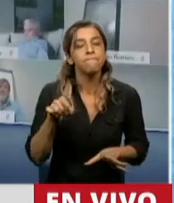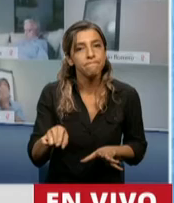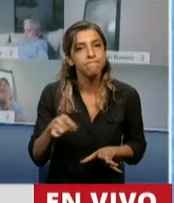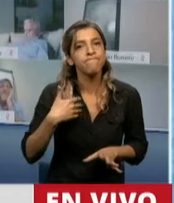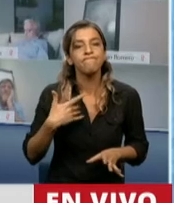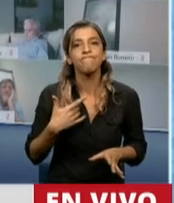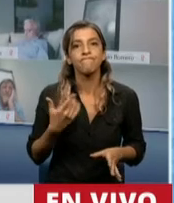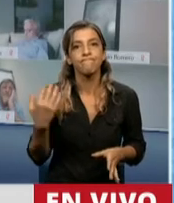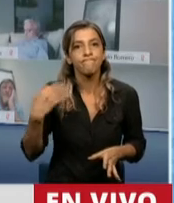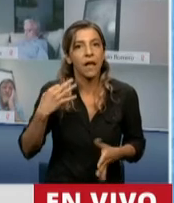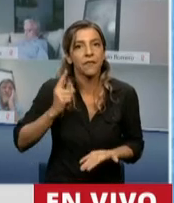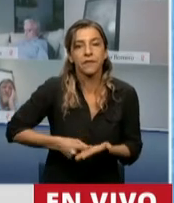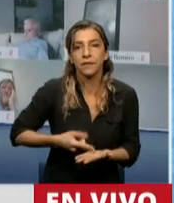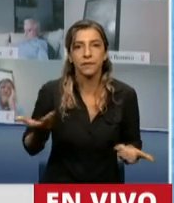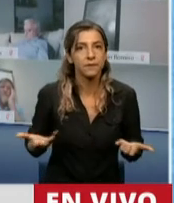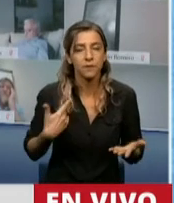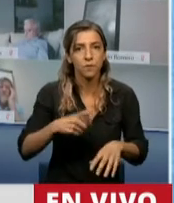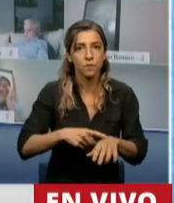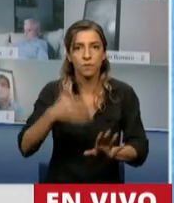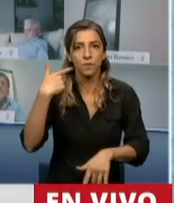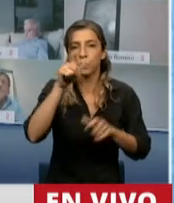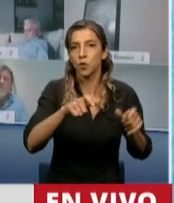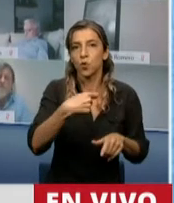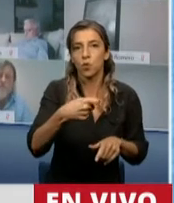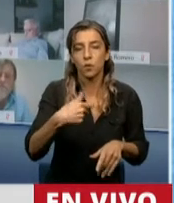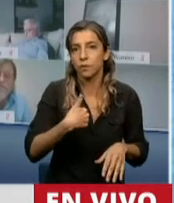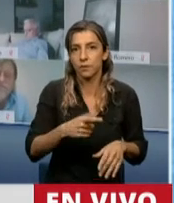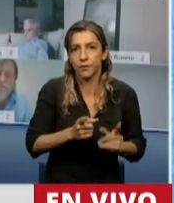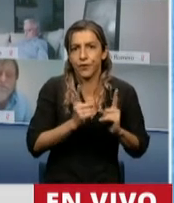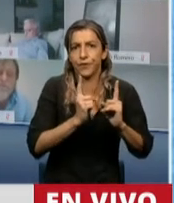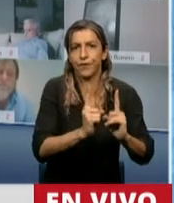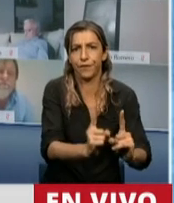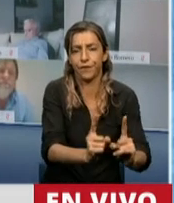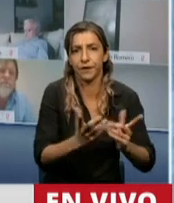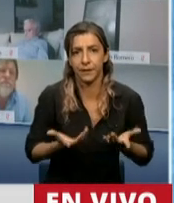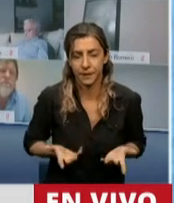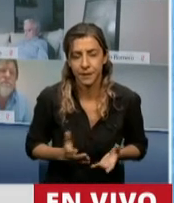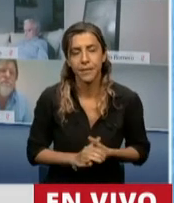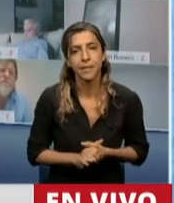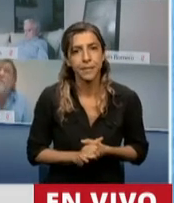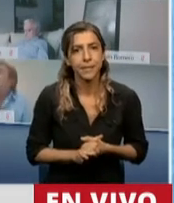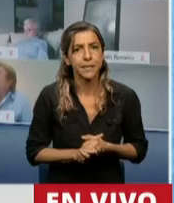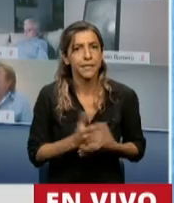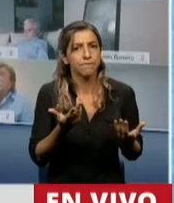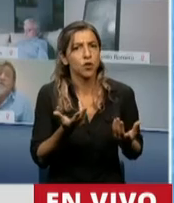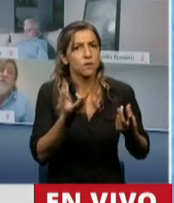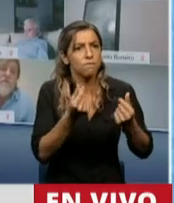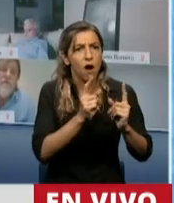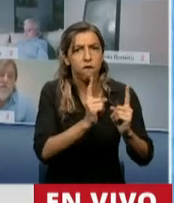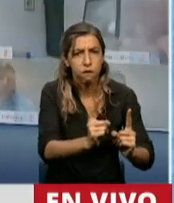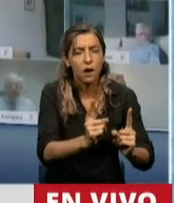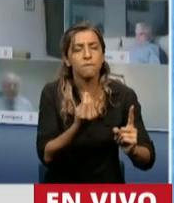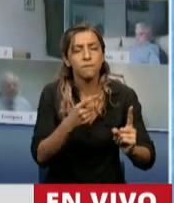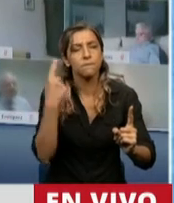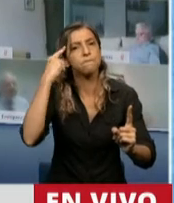jubilaciones que en sus valores estaban congeladas desde el momento de la convertibilidad. Y se tomaron decisiones, primero de